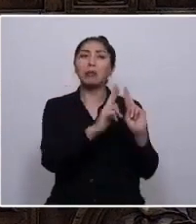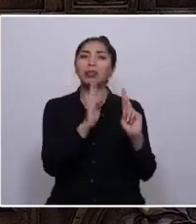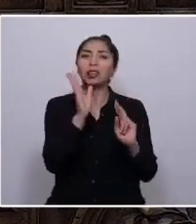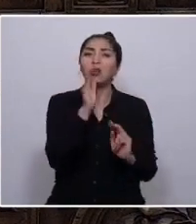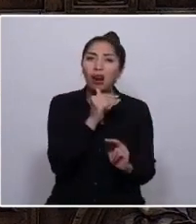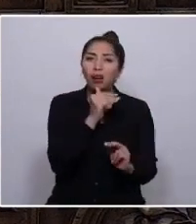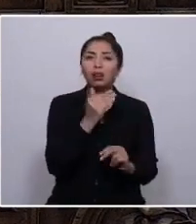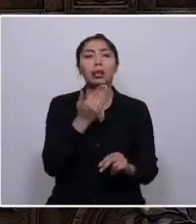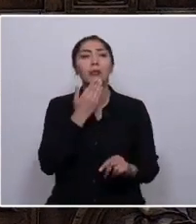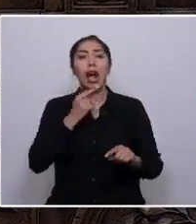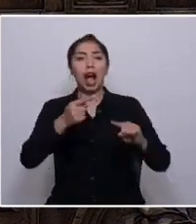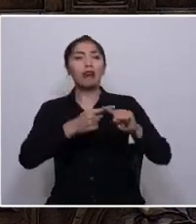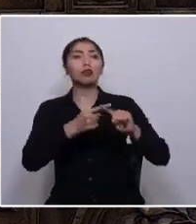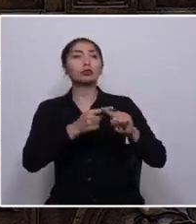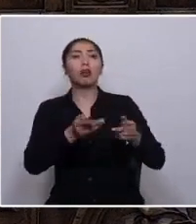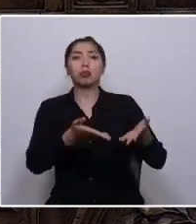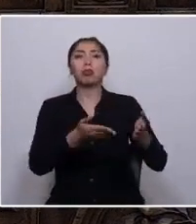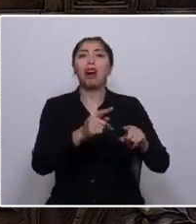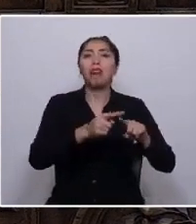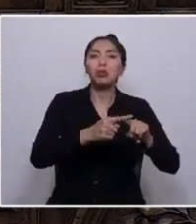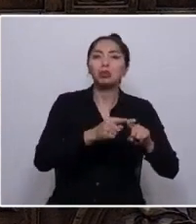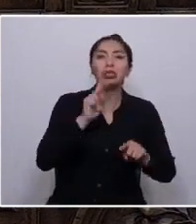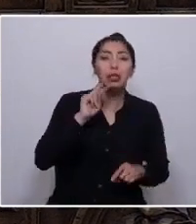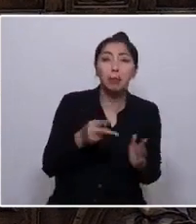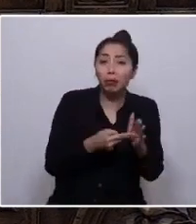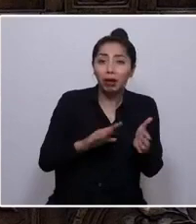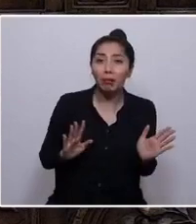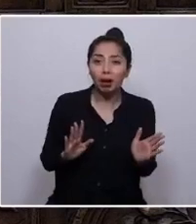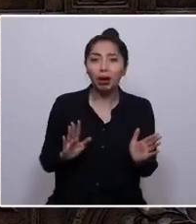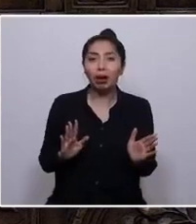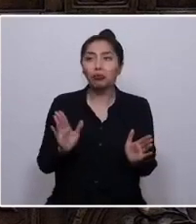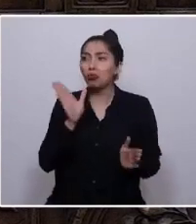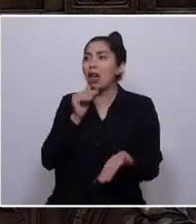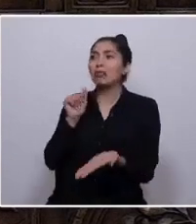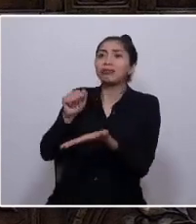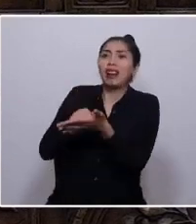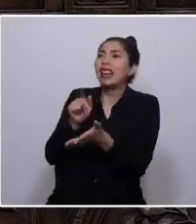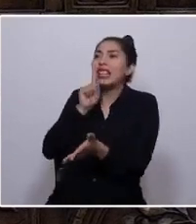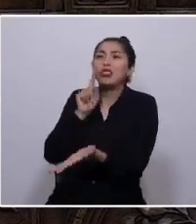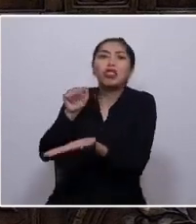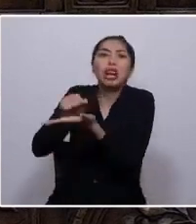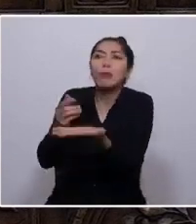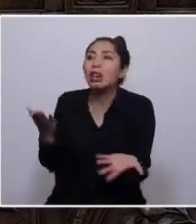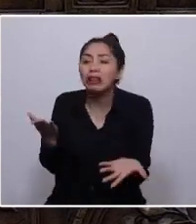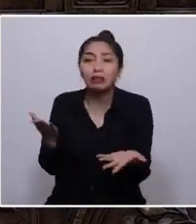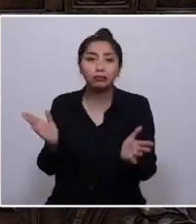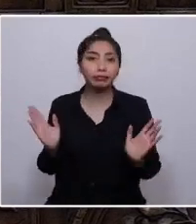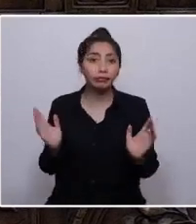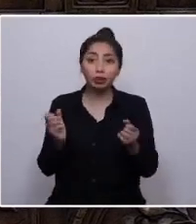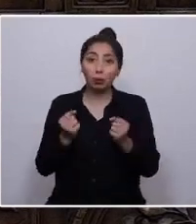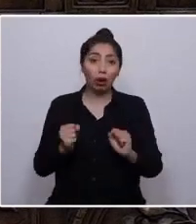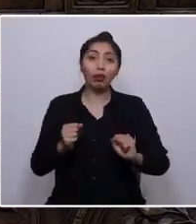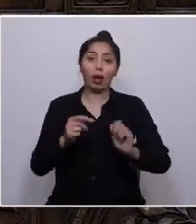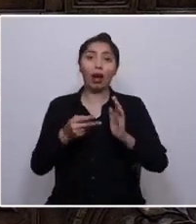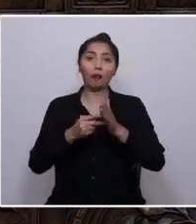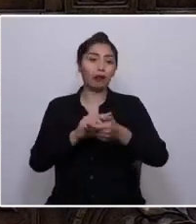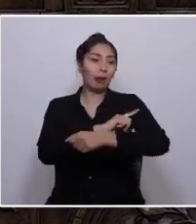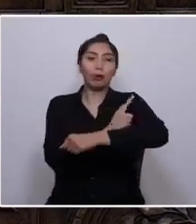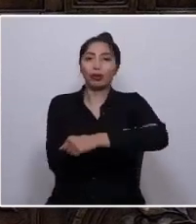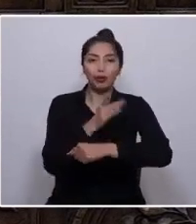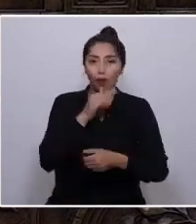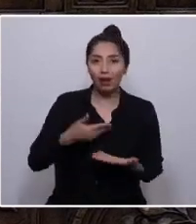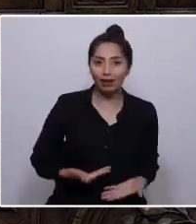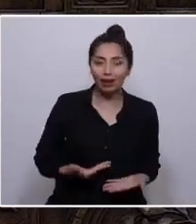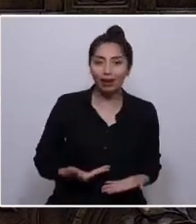problemas, no hay a quién alegar, son las reglas del juego o lo que nos tocó. Como me dijo hace sólo una